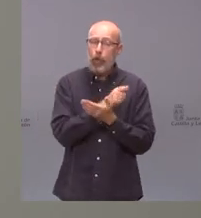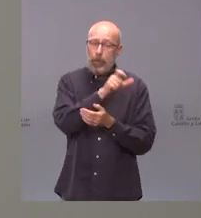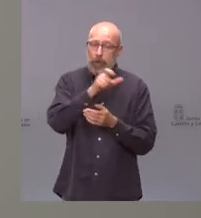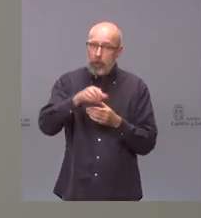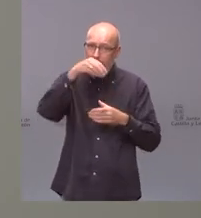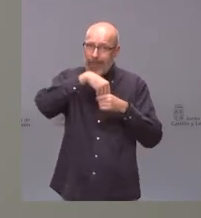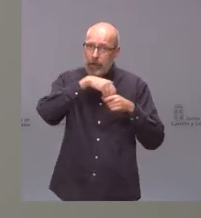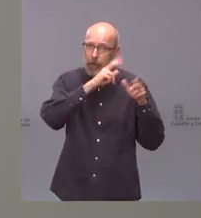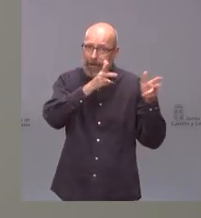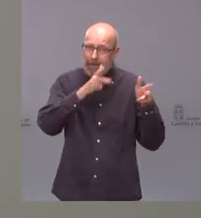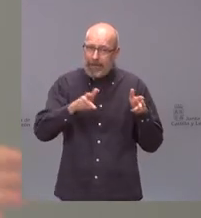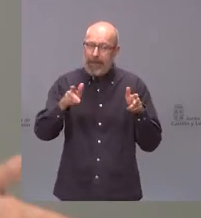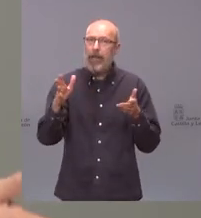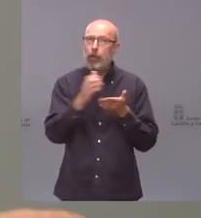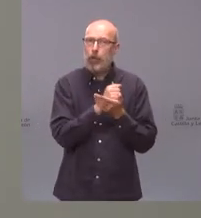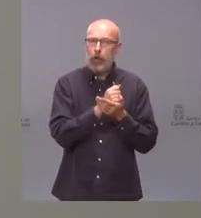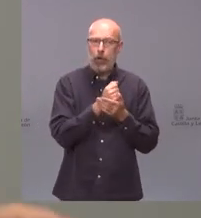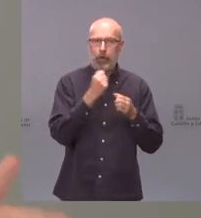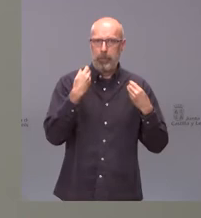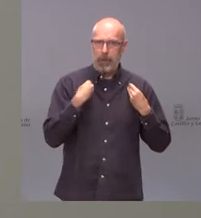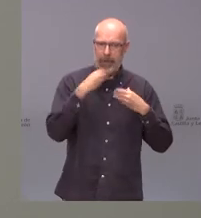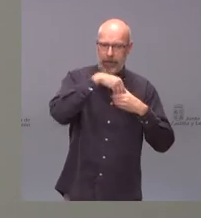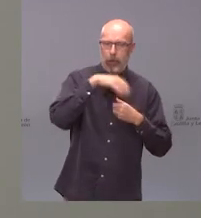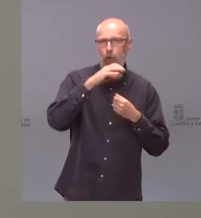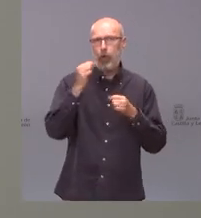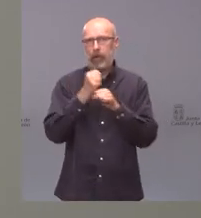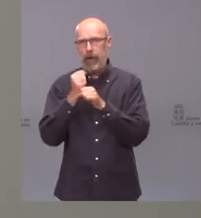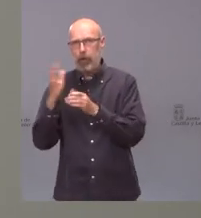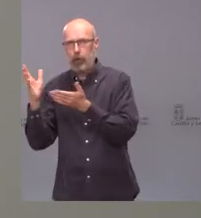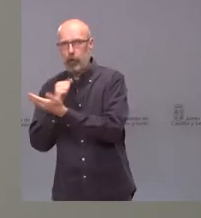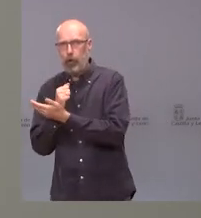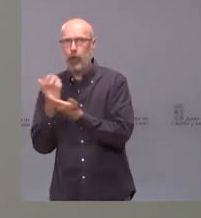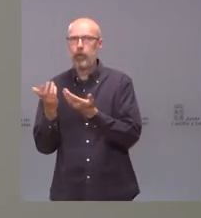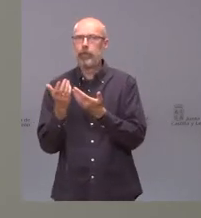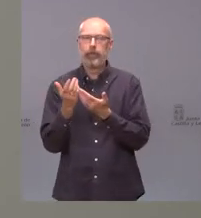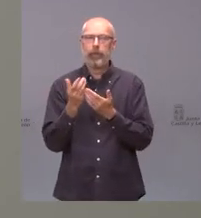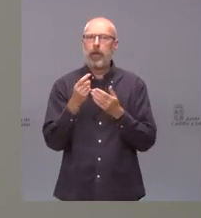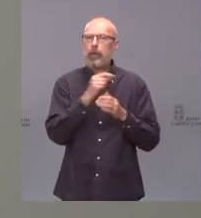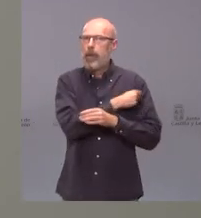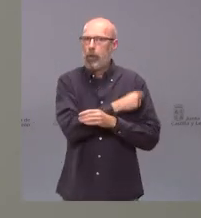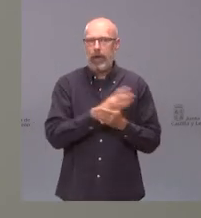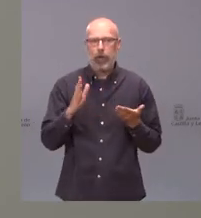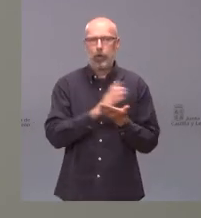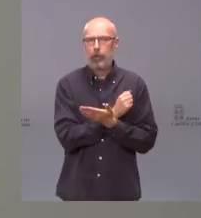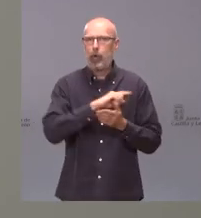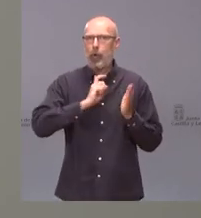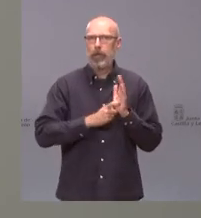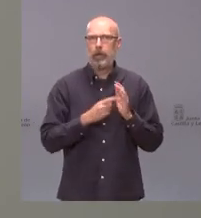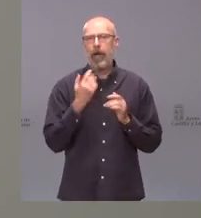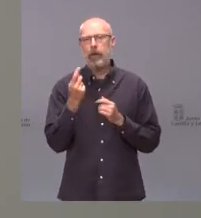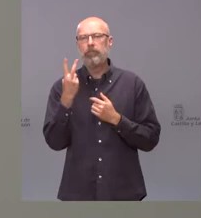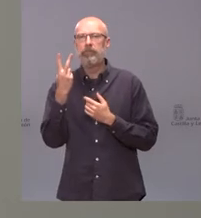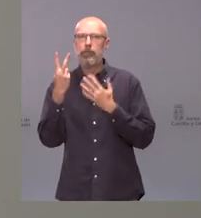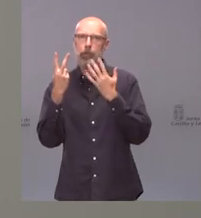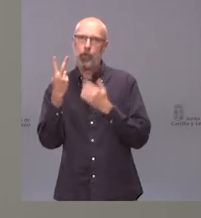todos los trabajadores ha habido pues eso un 257 y en torno al 10% de personas no vacunadas